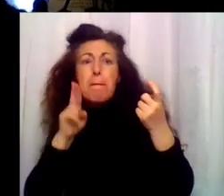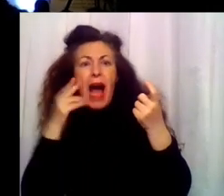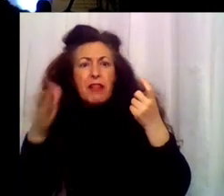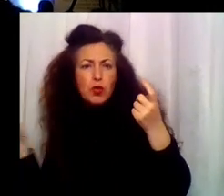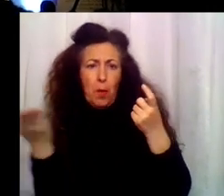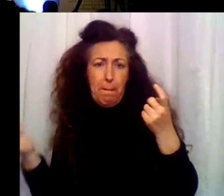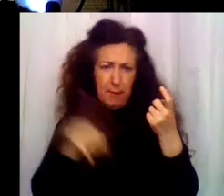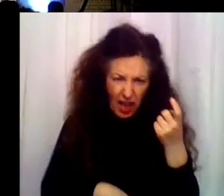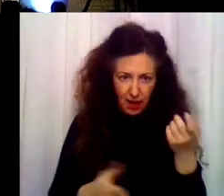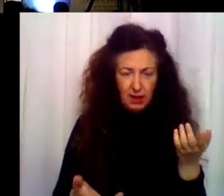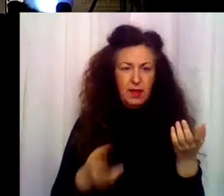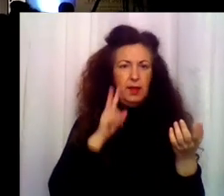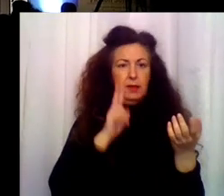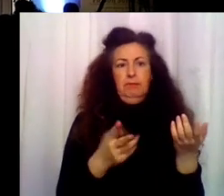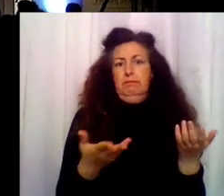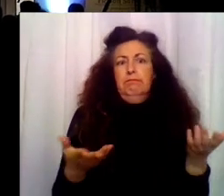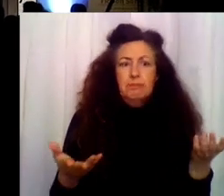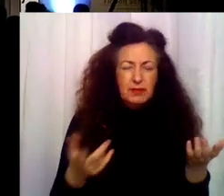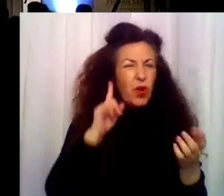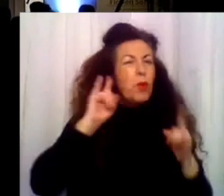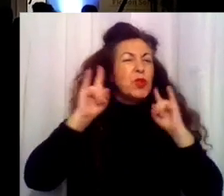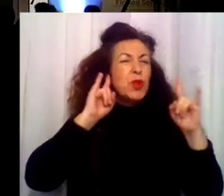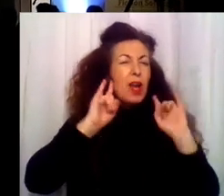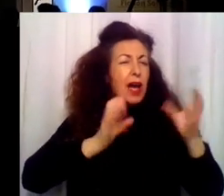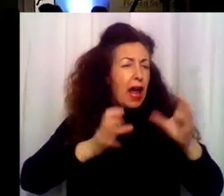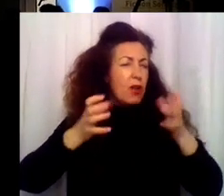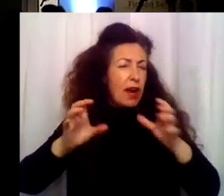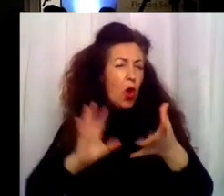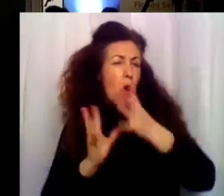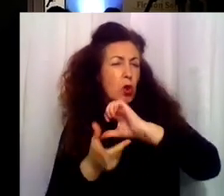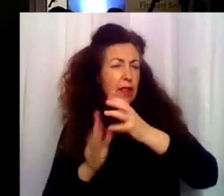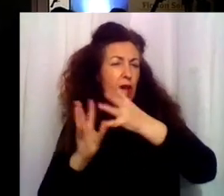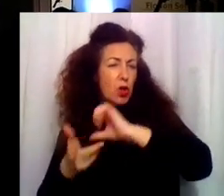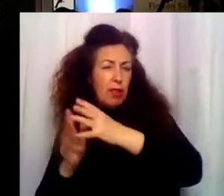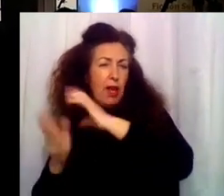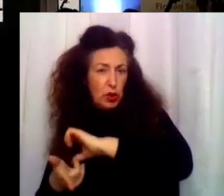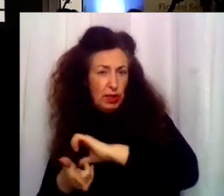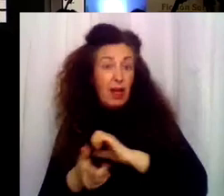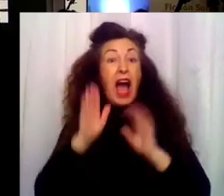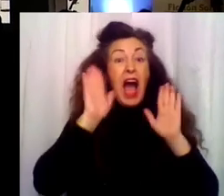puede ser lo que han hecho con el profesor de educación física. Son delitos y tienen penas de cárcel. ¡A de colapso!